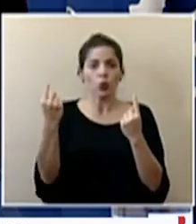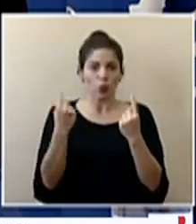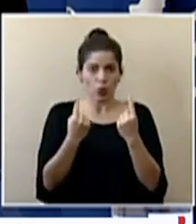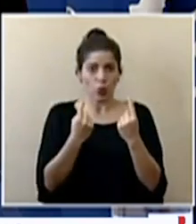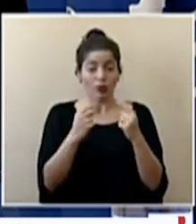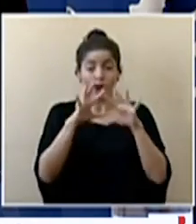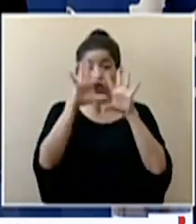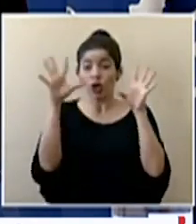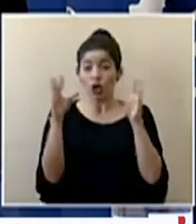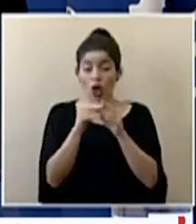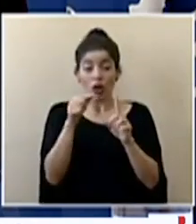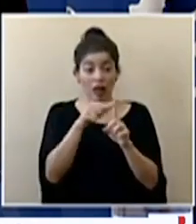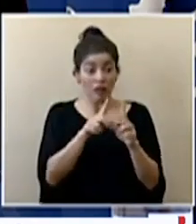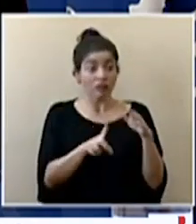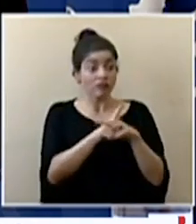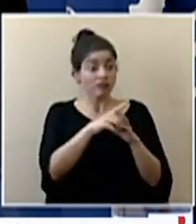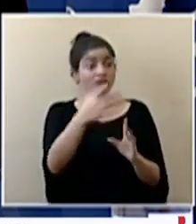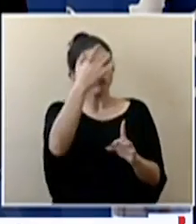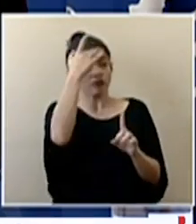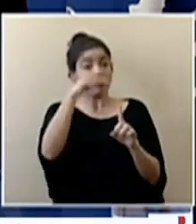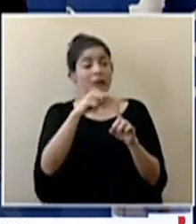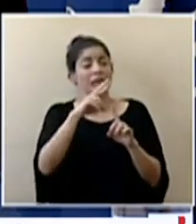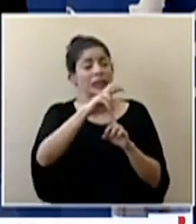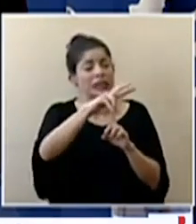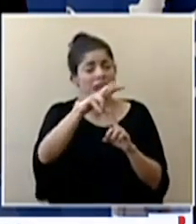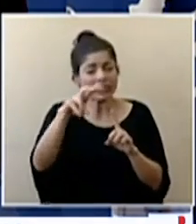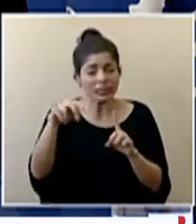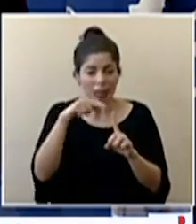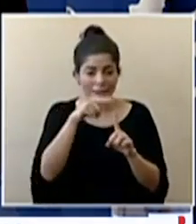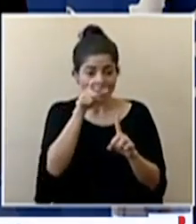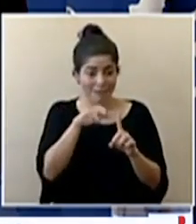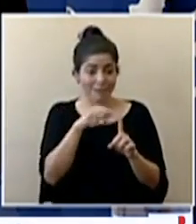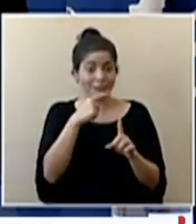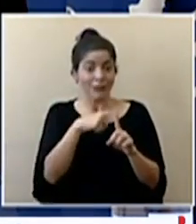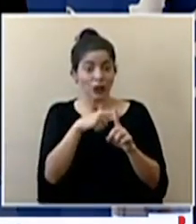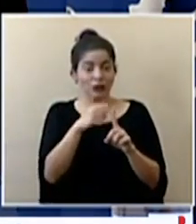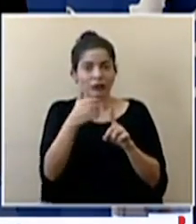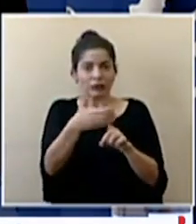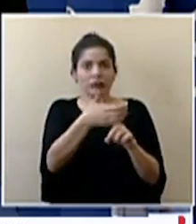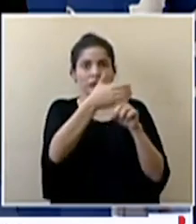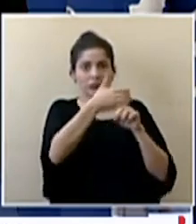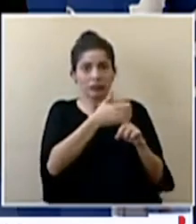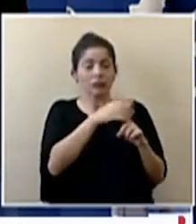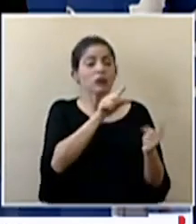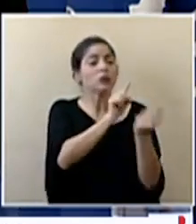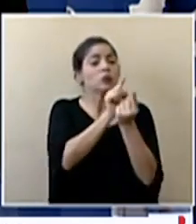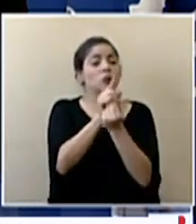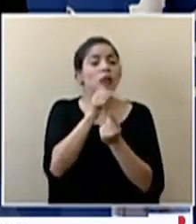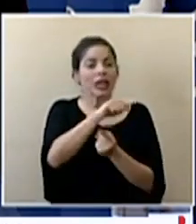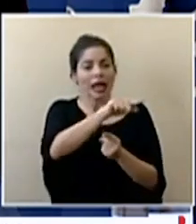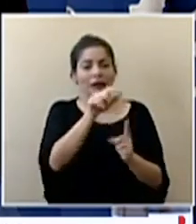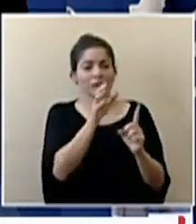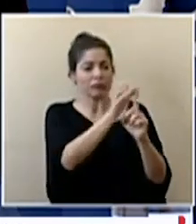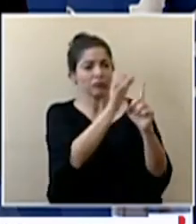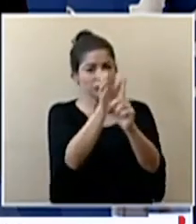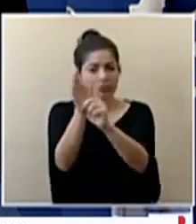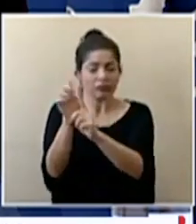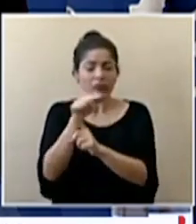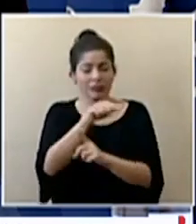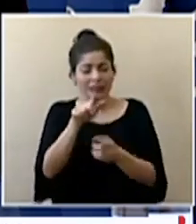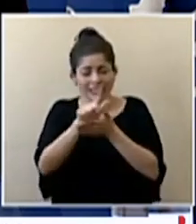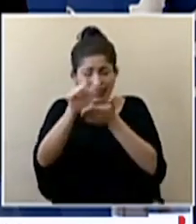se hace un barrido epidemiológico se aila a la persona positiva sus contactos cercanos se hace una limpieza exhaustiva